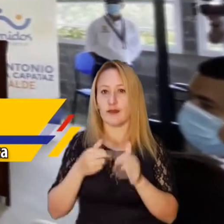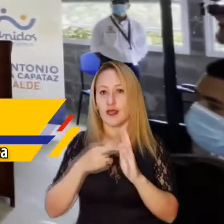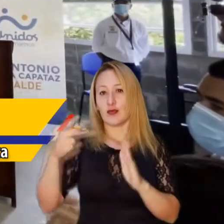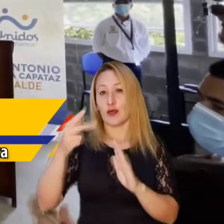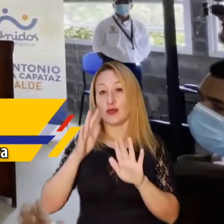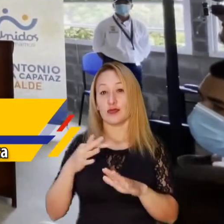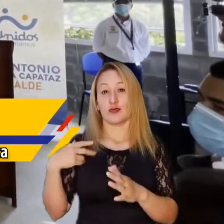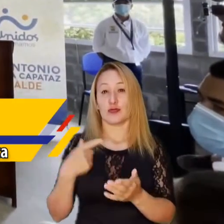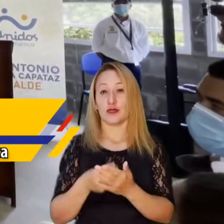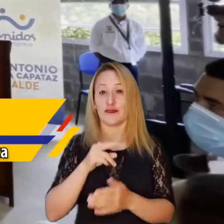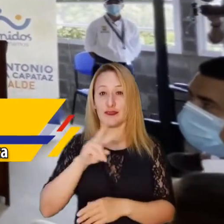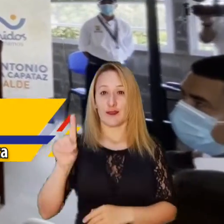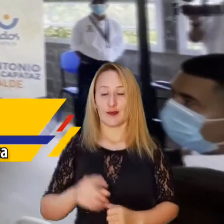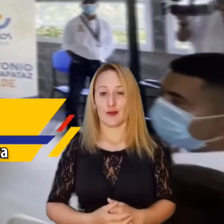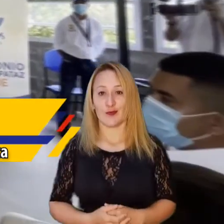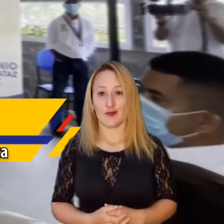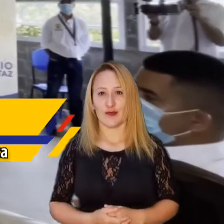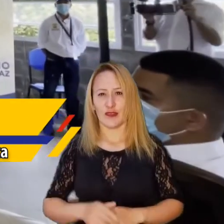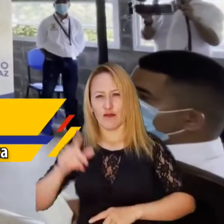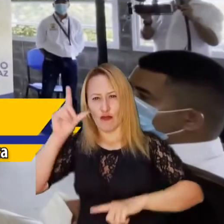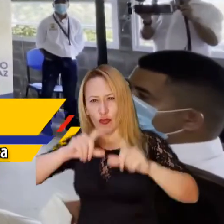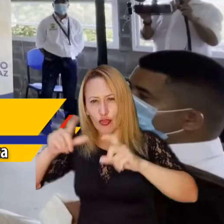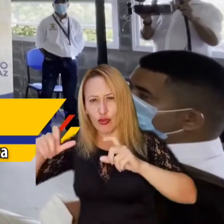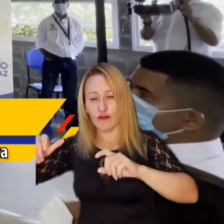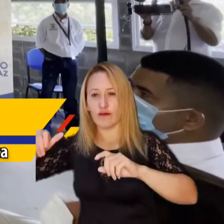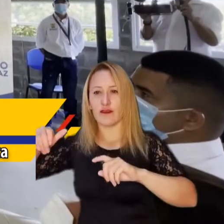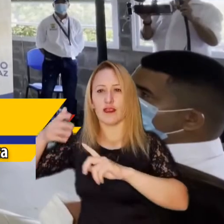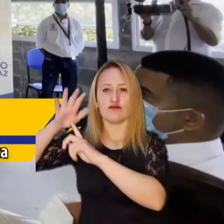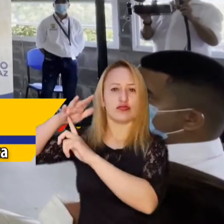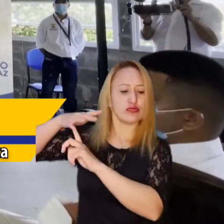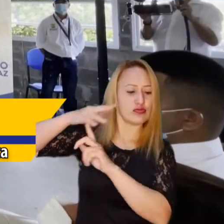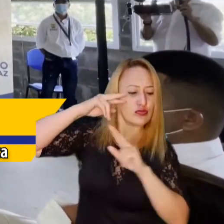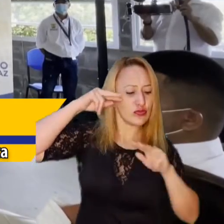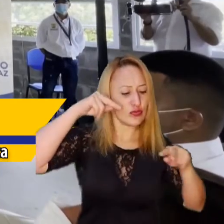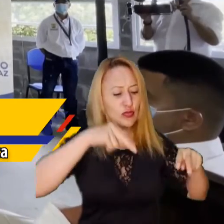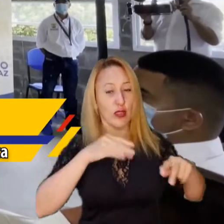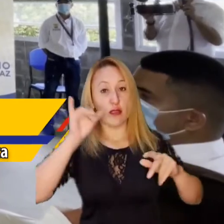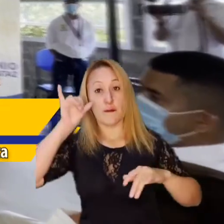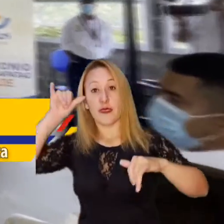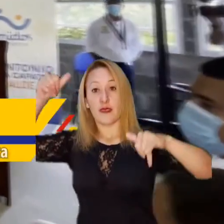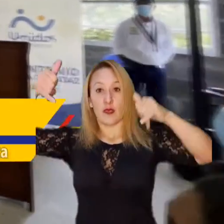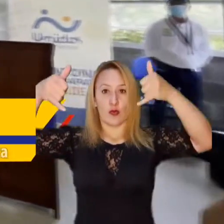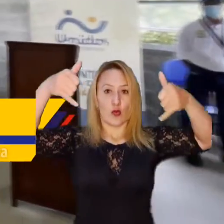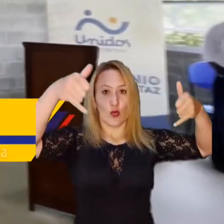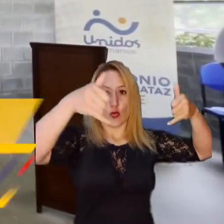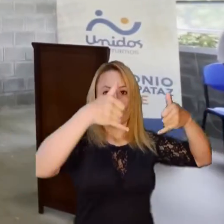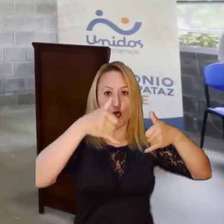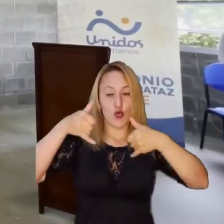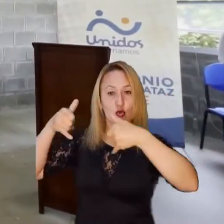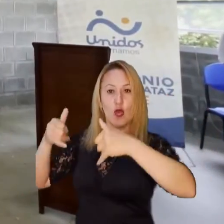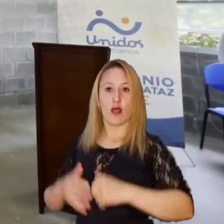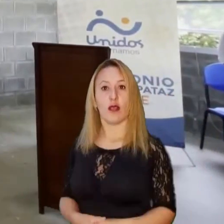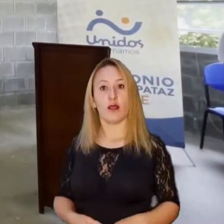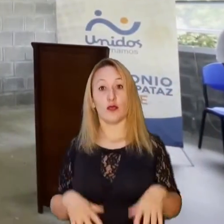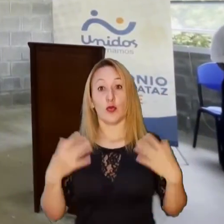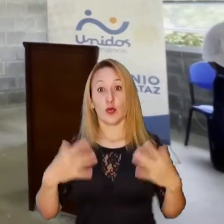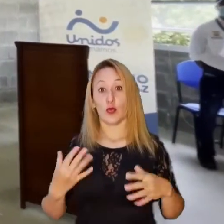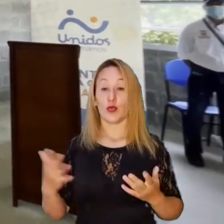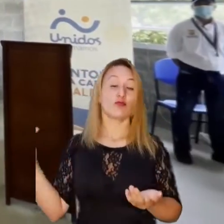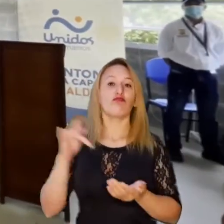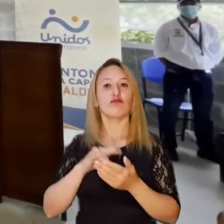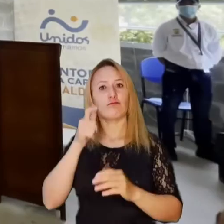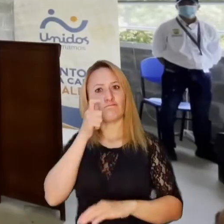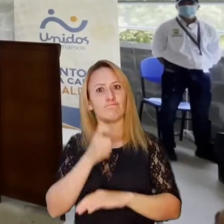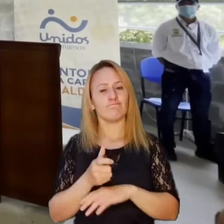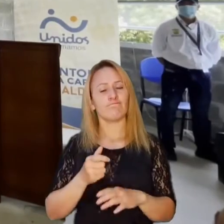seguimiento con la tecnología del siglo XXI. Fotografías aéreas, satelitales, videos de drones vinieron aquí